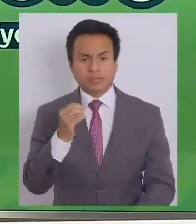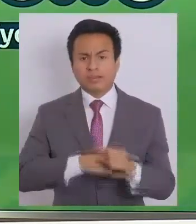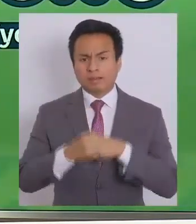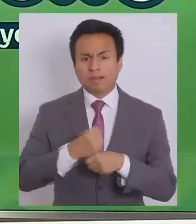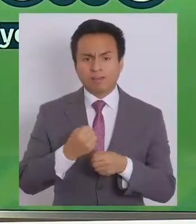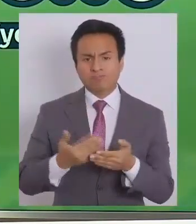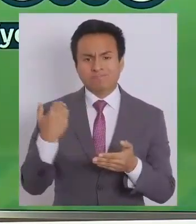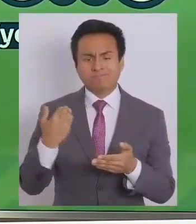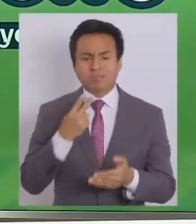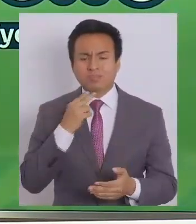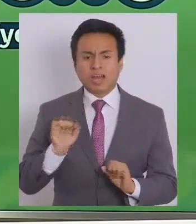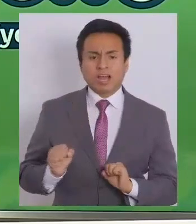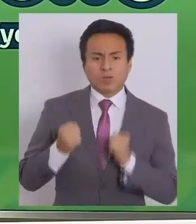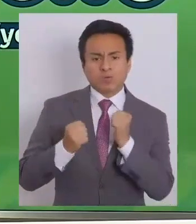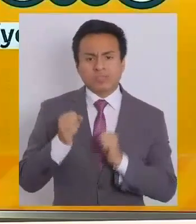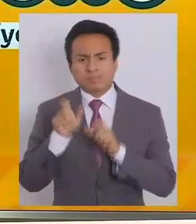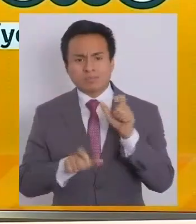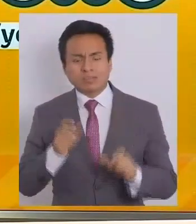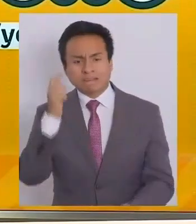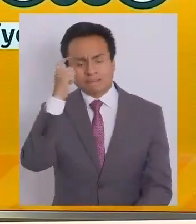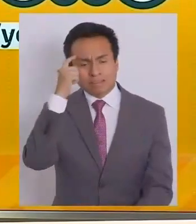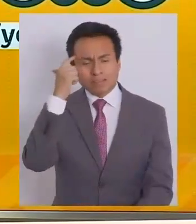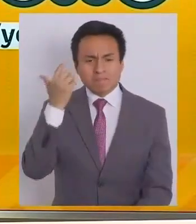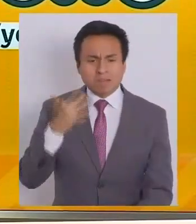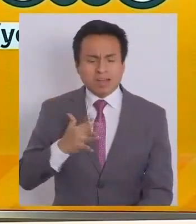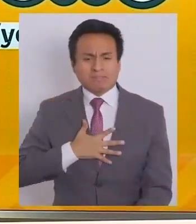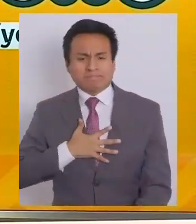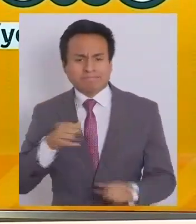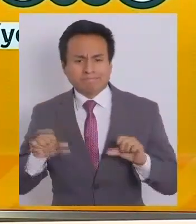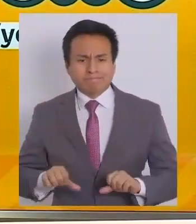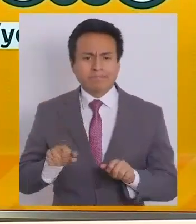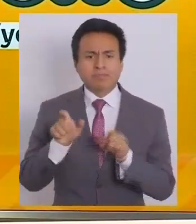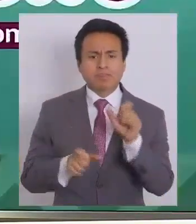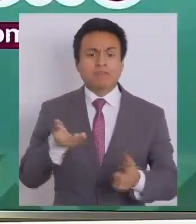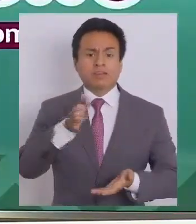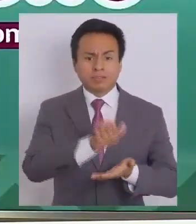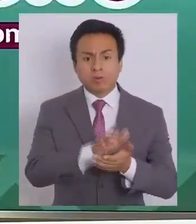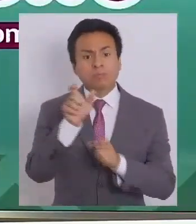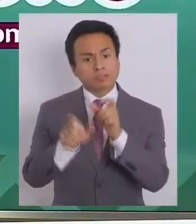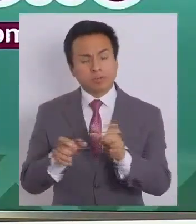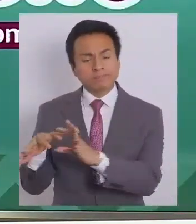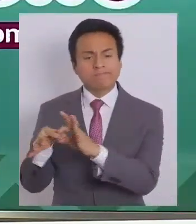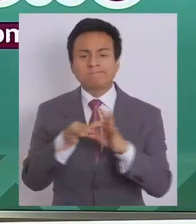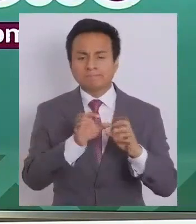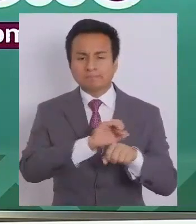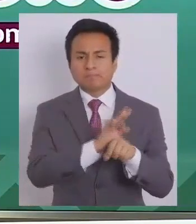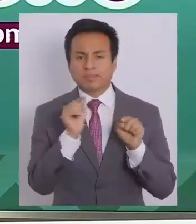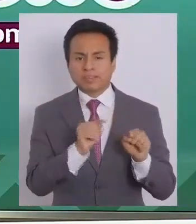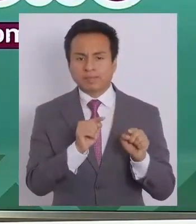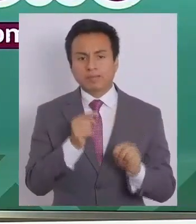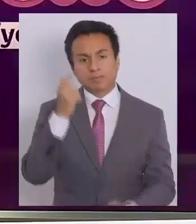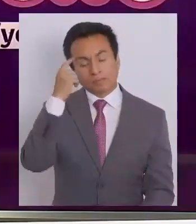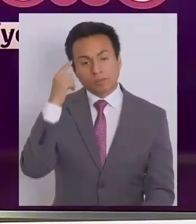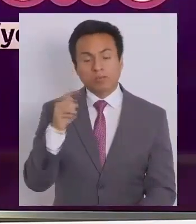año donde vivimos con angustia, donde millones de personas lo pasaron muy mal, donde lamentablemente fallecieron también personas producto de la pandemia, esperamos que